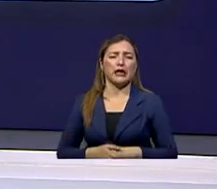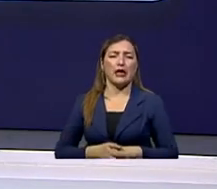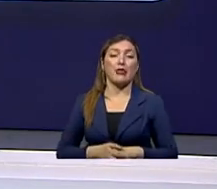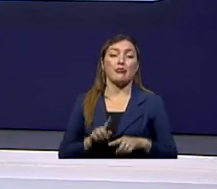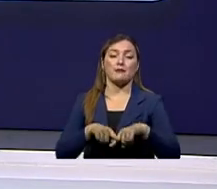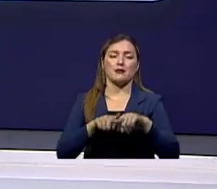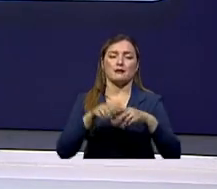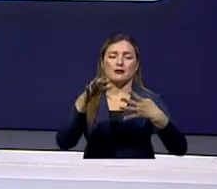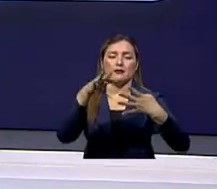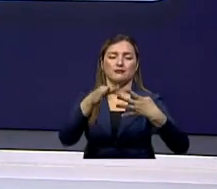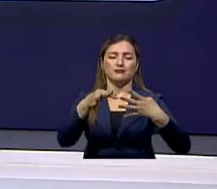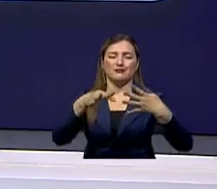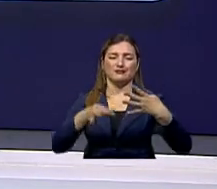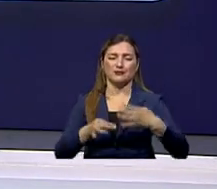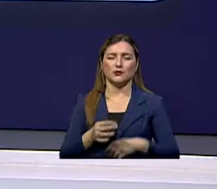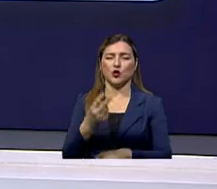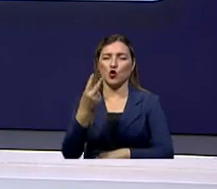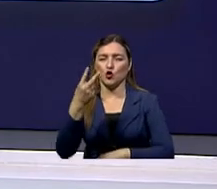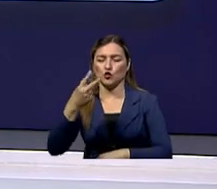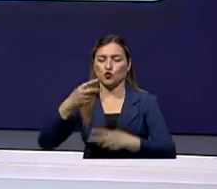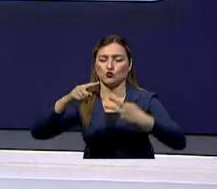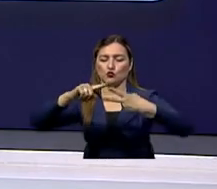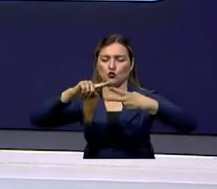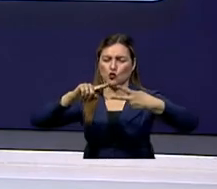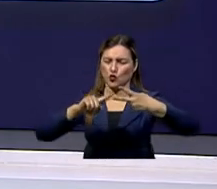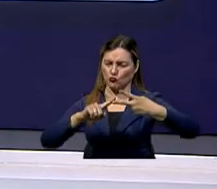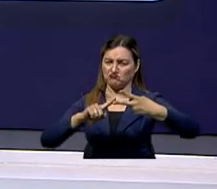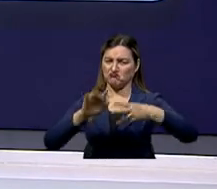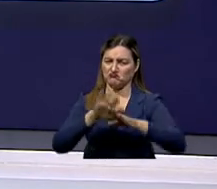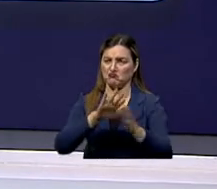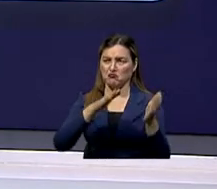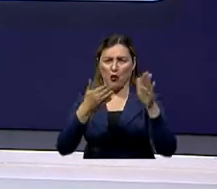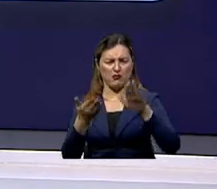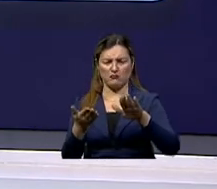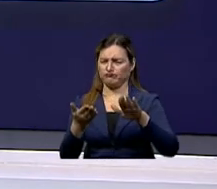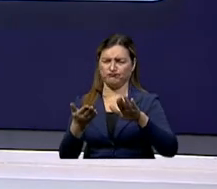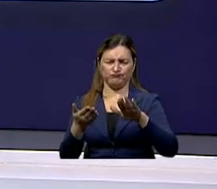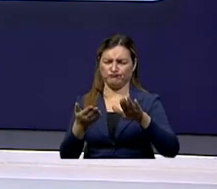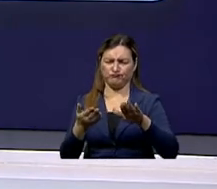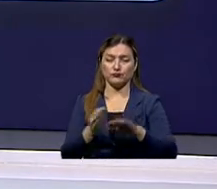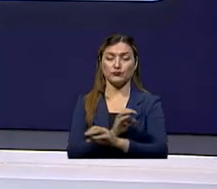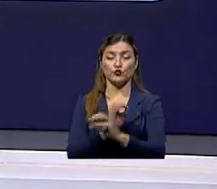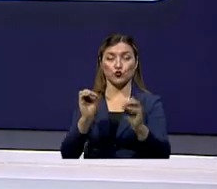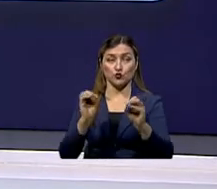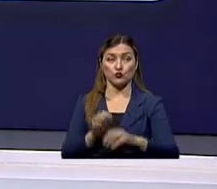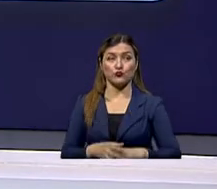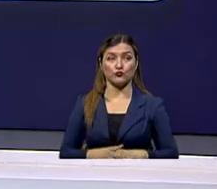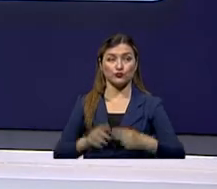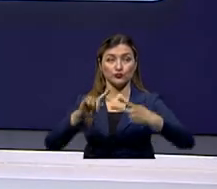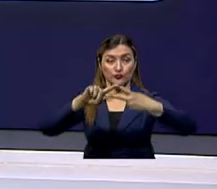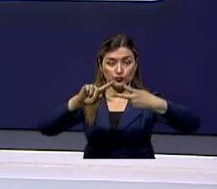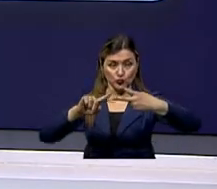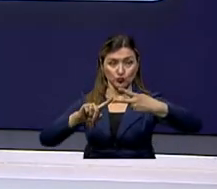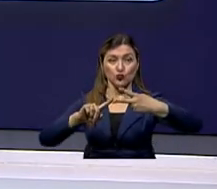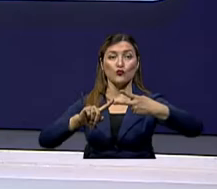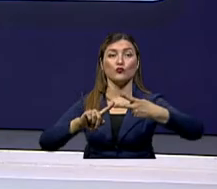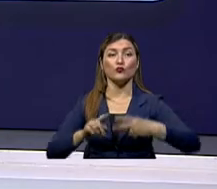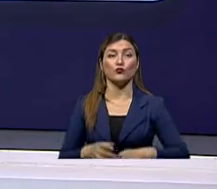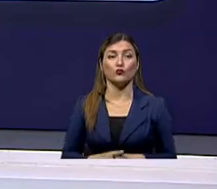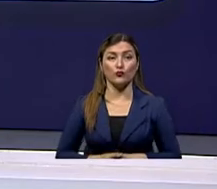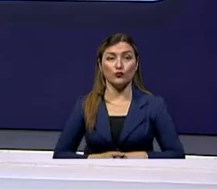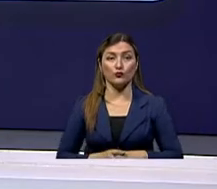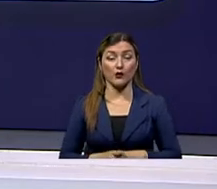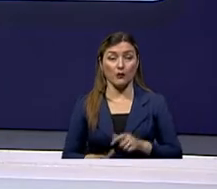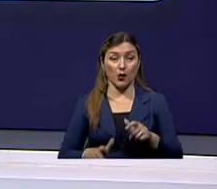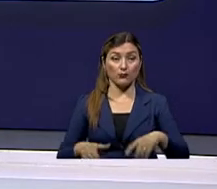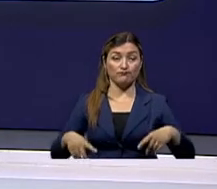Hay dos que son comunes y que no tienen una mortalidad básicamente en lo absoluto. Es decir, estos dos tipos de cáncer podrían hacer que la